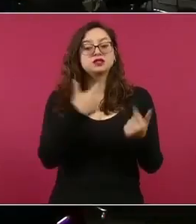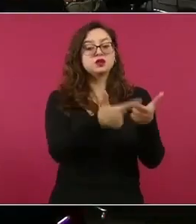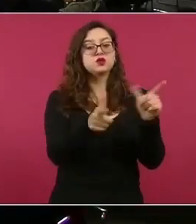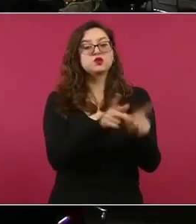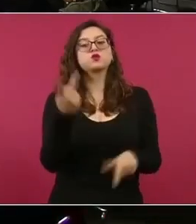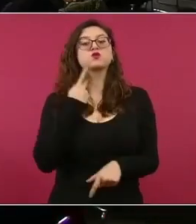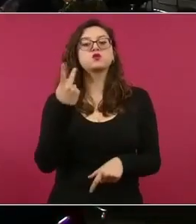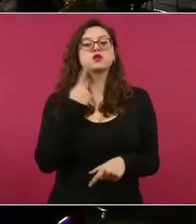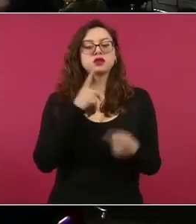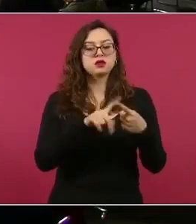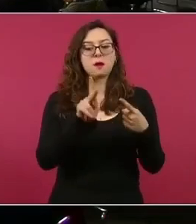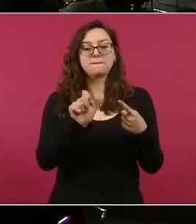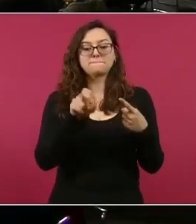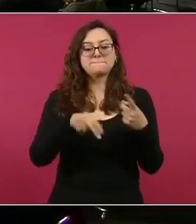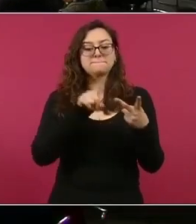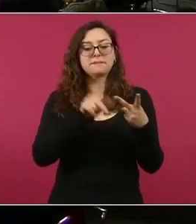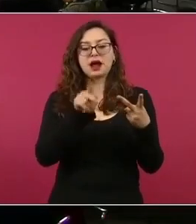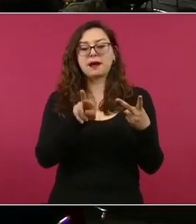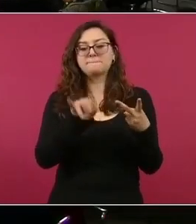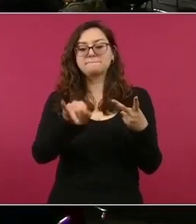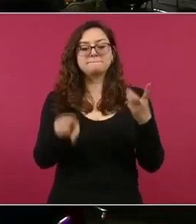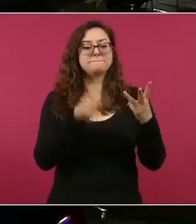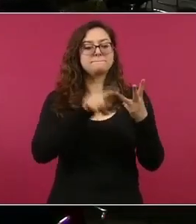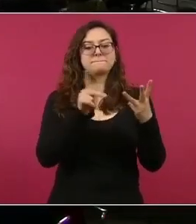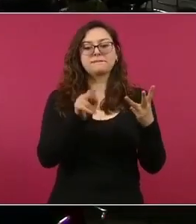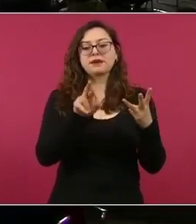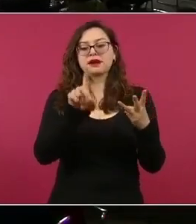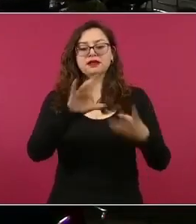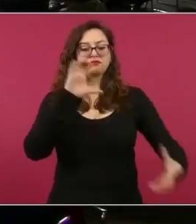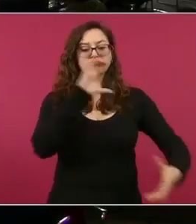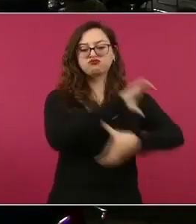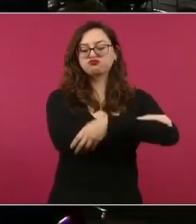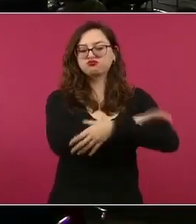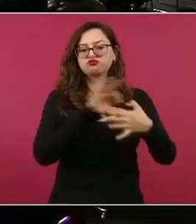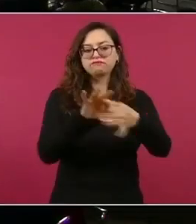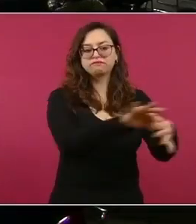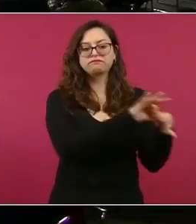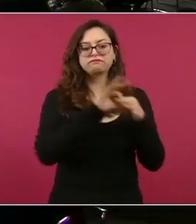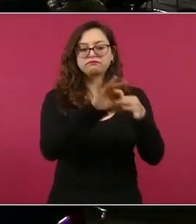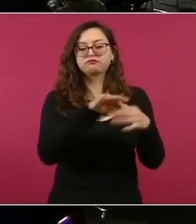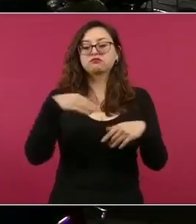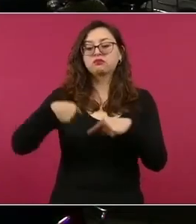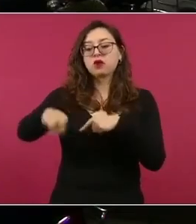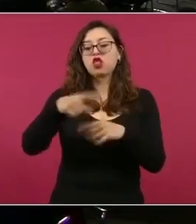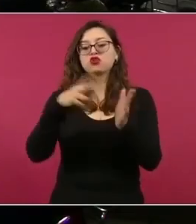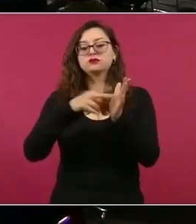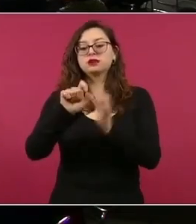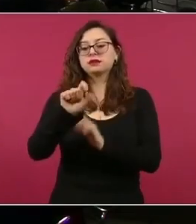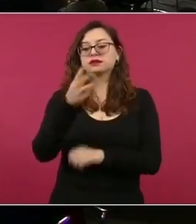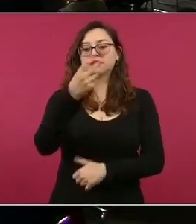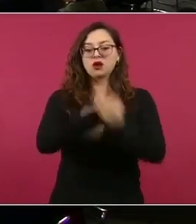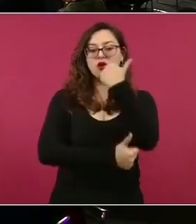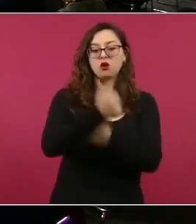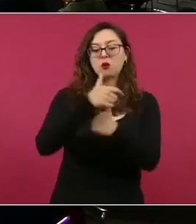el PRD, acordaron nuevamente ir juntos en las elecciones para este 2023 y para la presidencia en 2024. Aunque